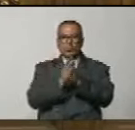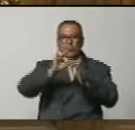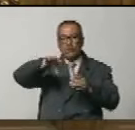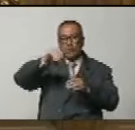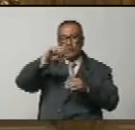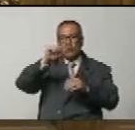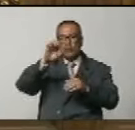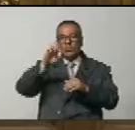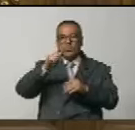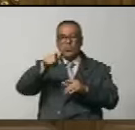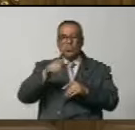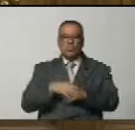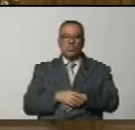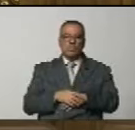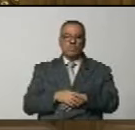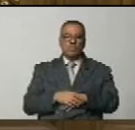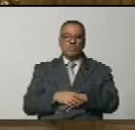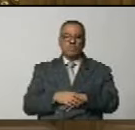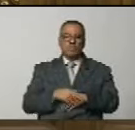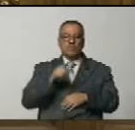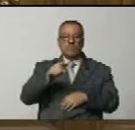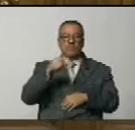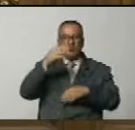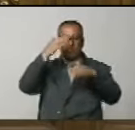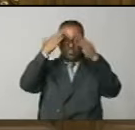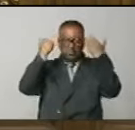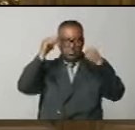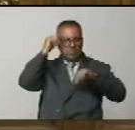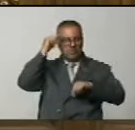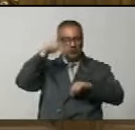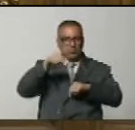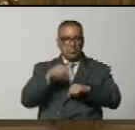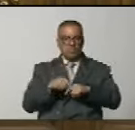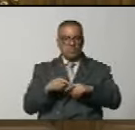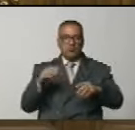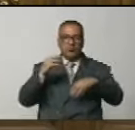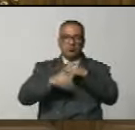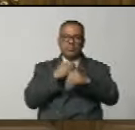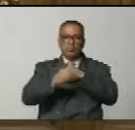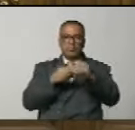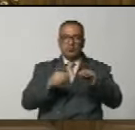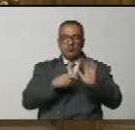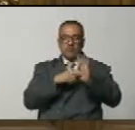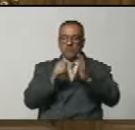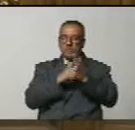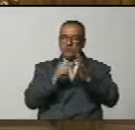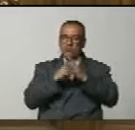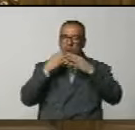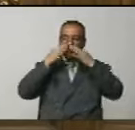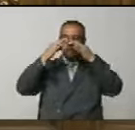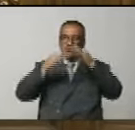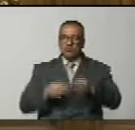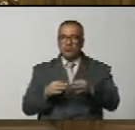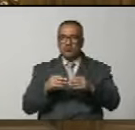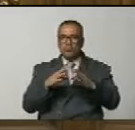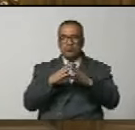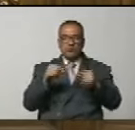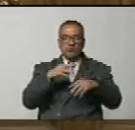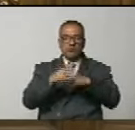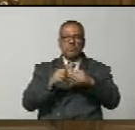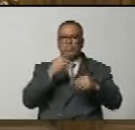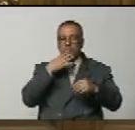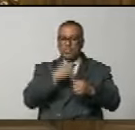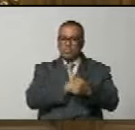patrono por lo que esta inolvidable fecha se convierte en un referente indiscutible para todo aquel